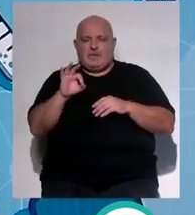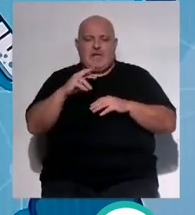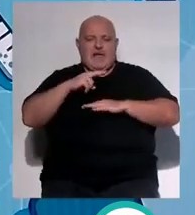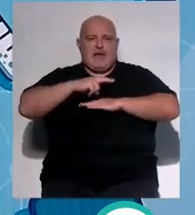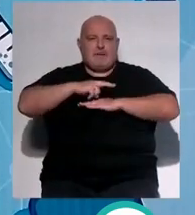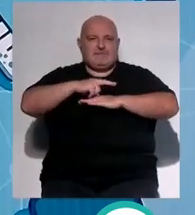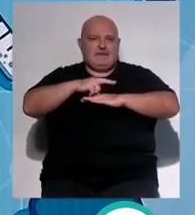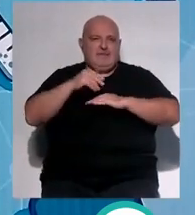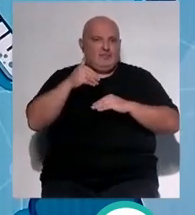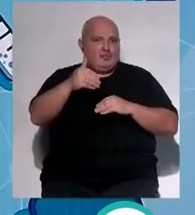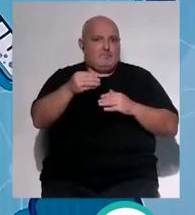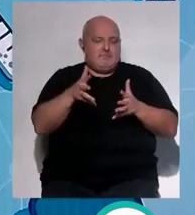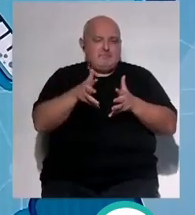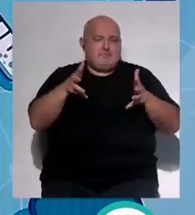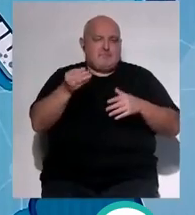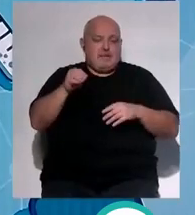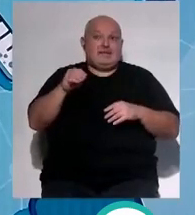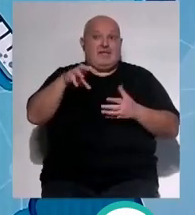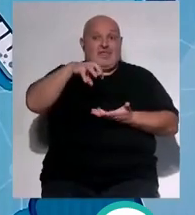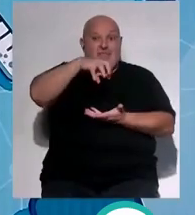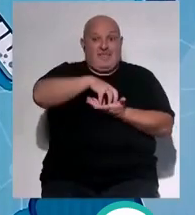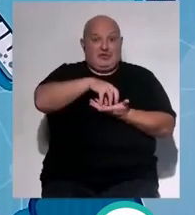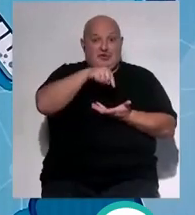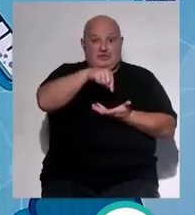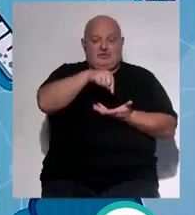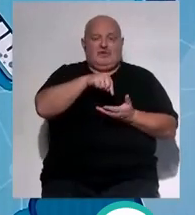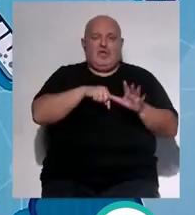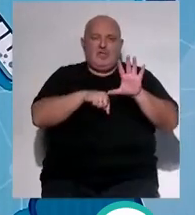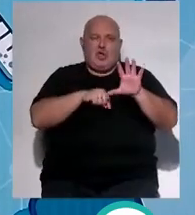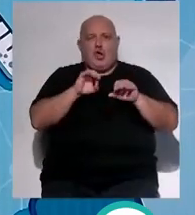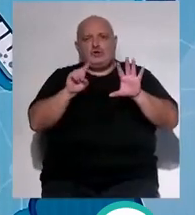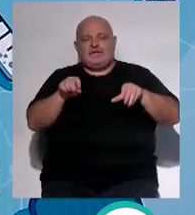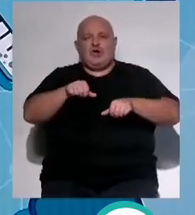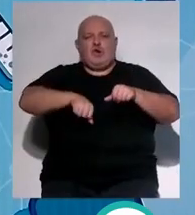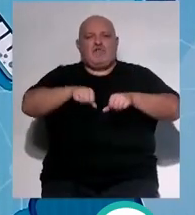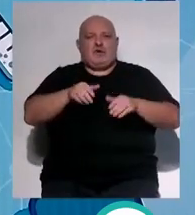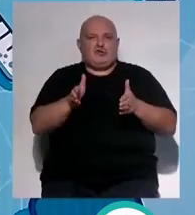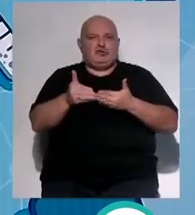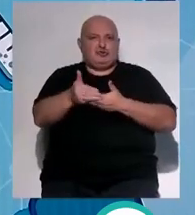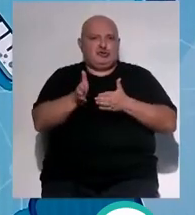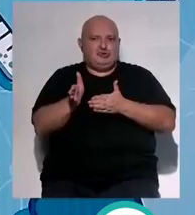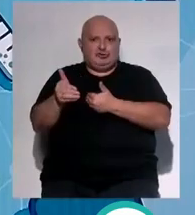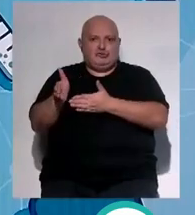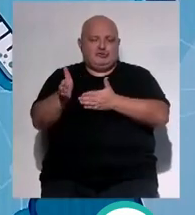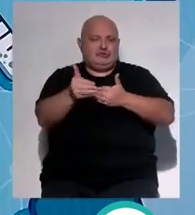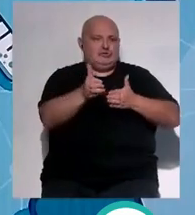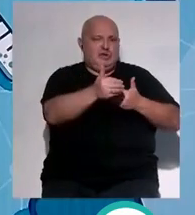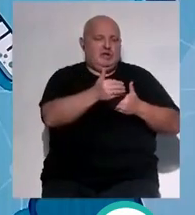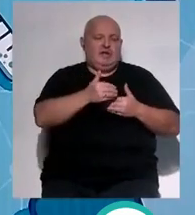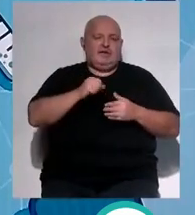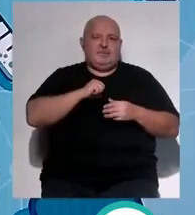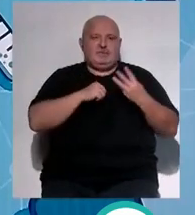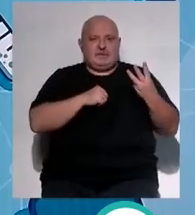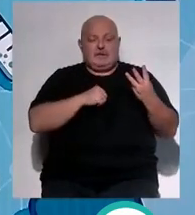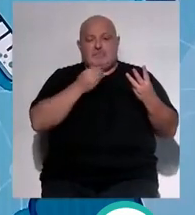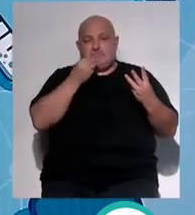a futuro y que el centro va a demandar 5 6 quirófanos actualmente contamos con